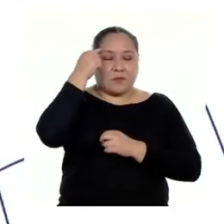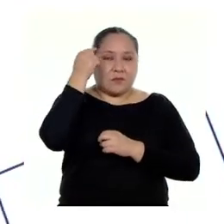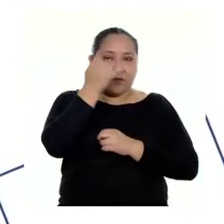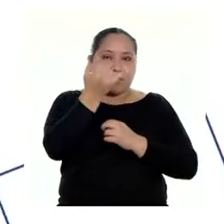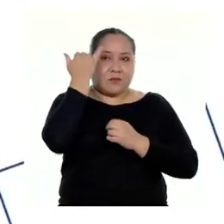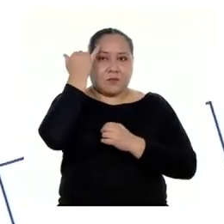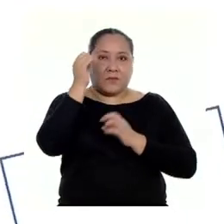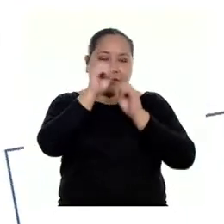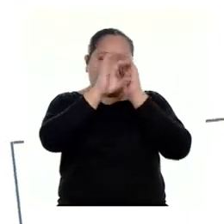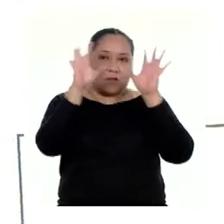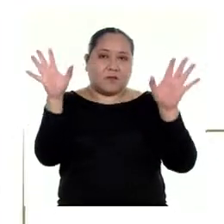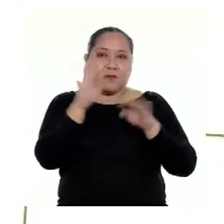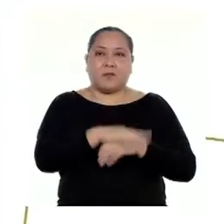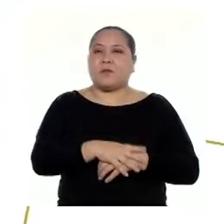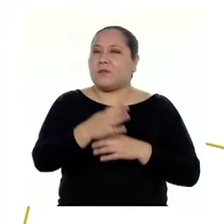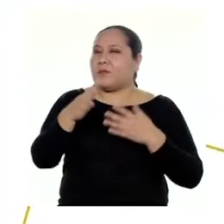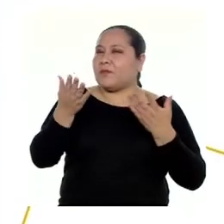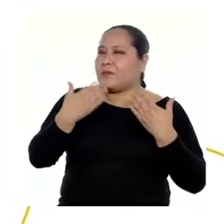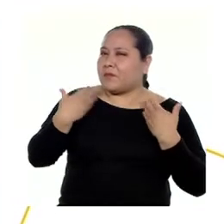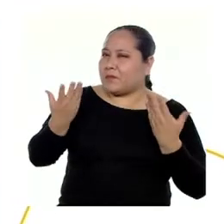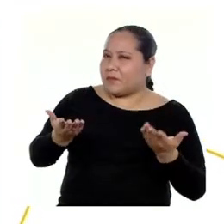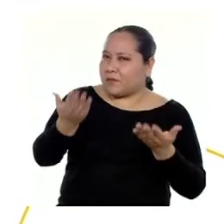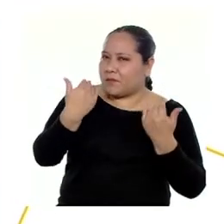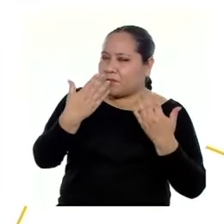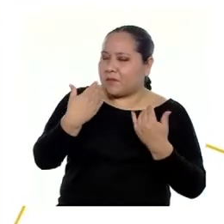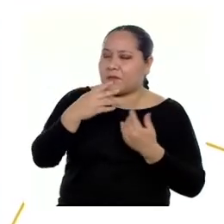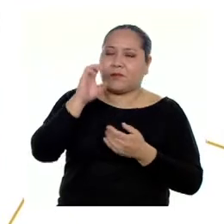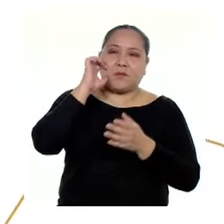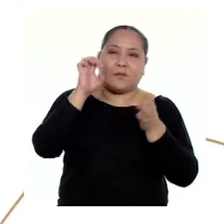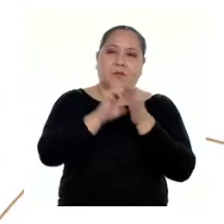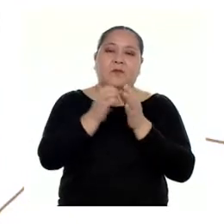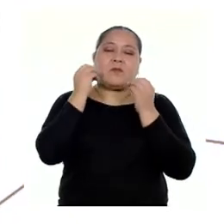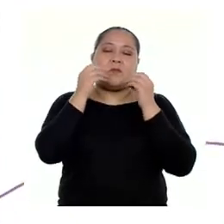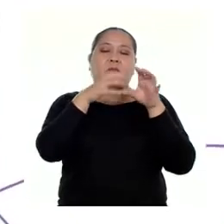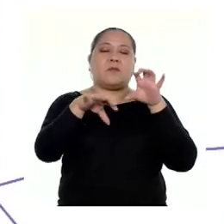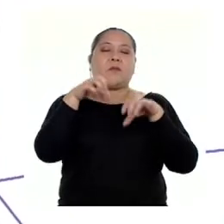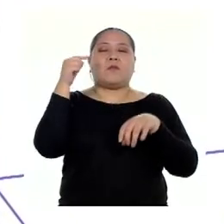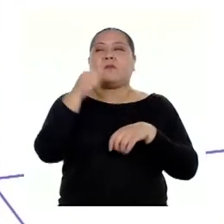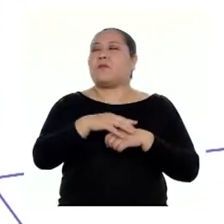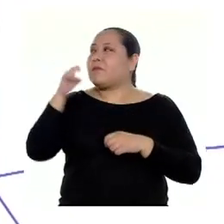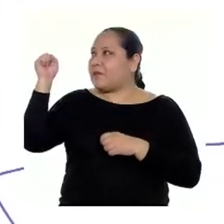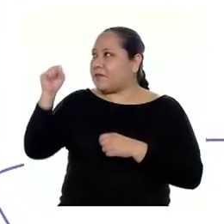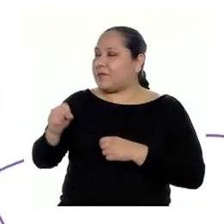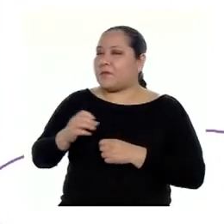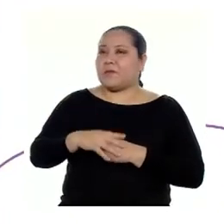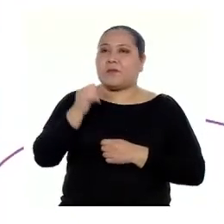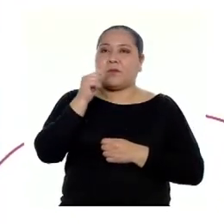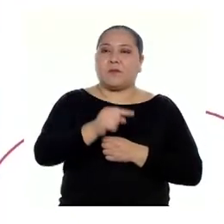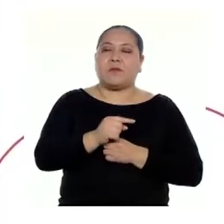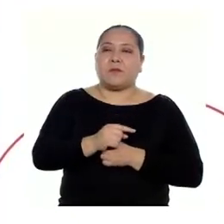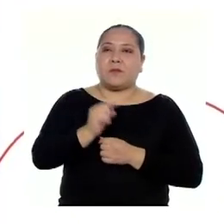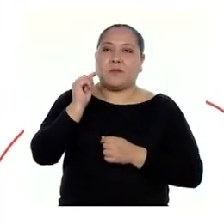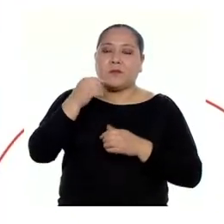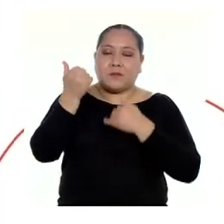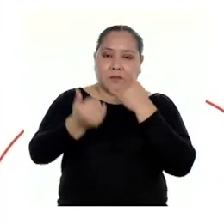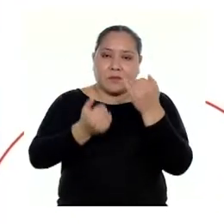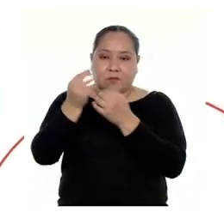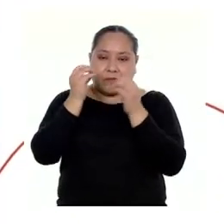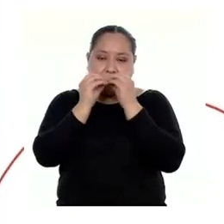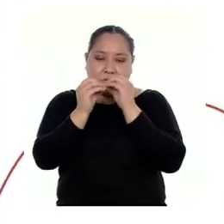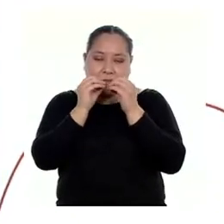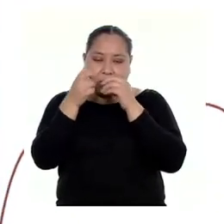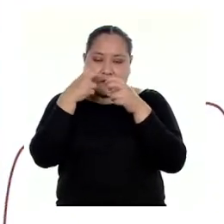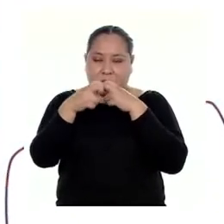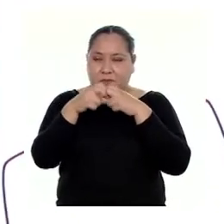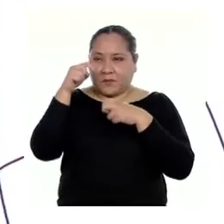bastante claro. ¿Podrías darme un ejemplo de cómo cumplir con esto? Sí, profesora. Si en el proceso de resolver el problema he